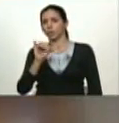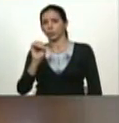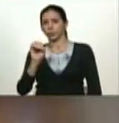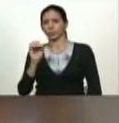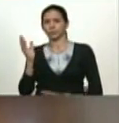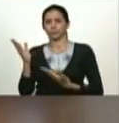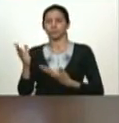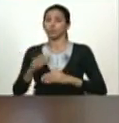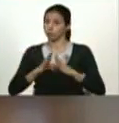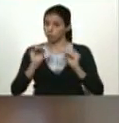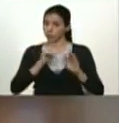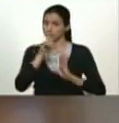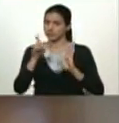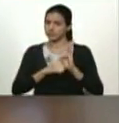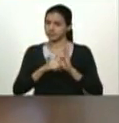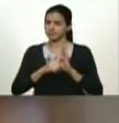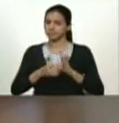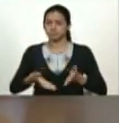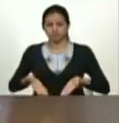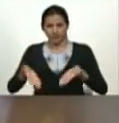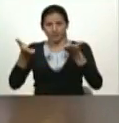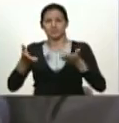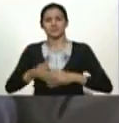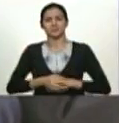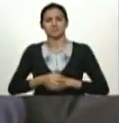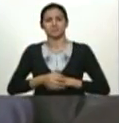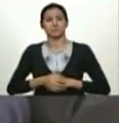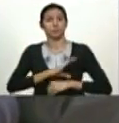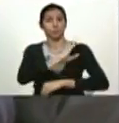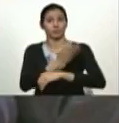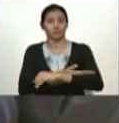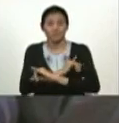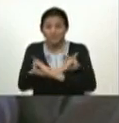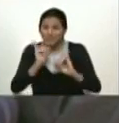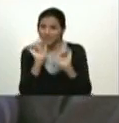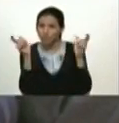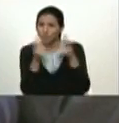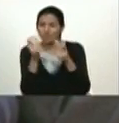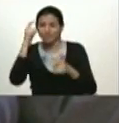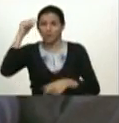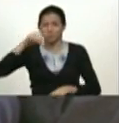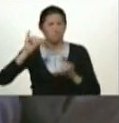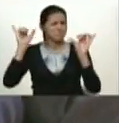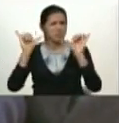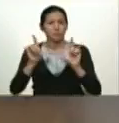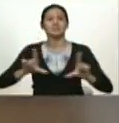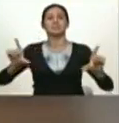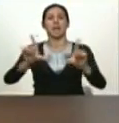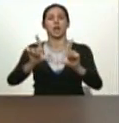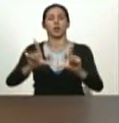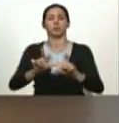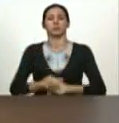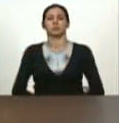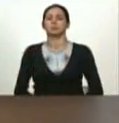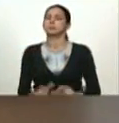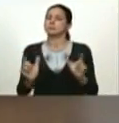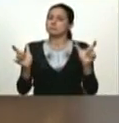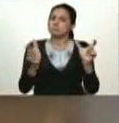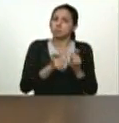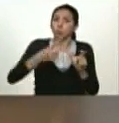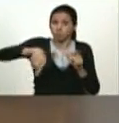bueno para adelante mucha fuerza apenas terminemos esta jornada aquí mismo en el Salón Boyacá a reunirse